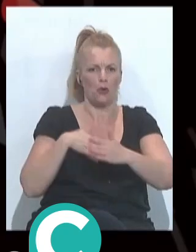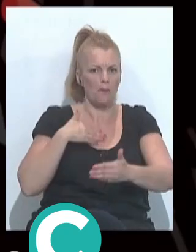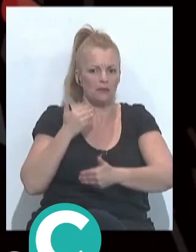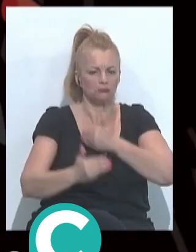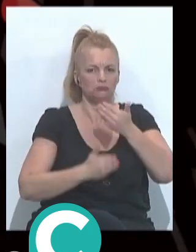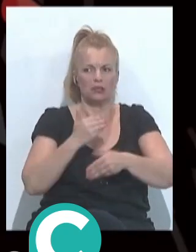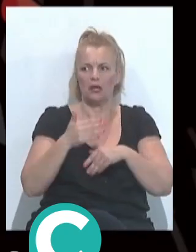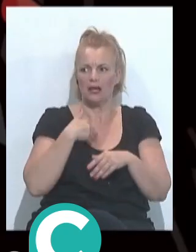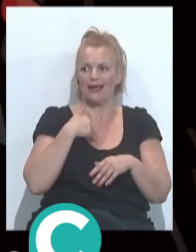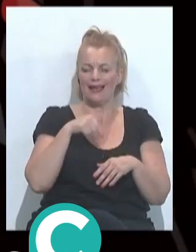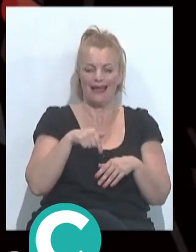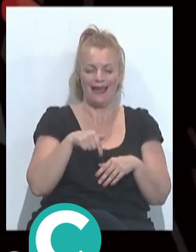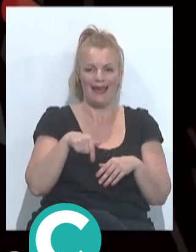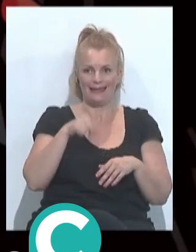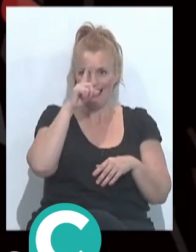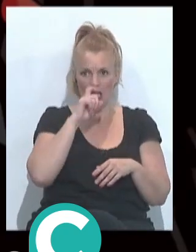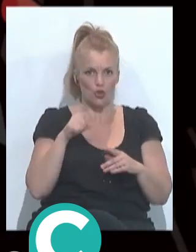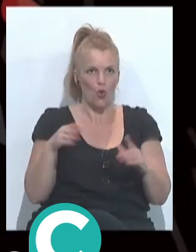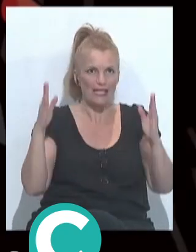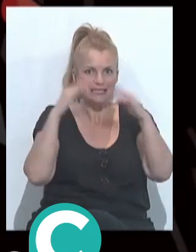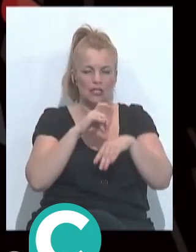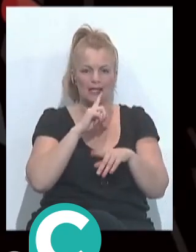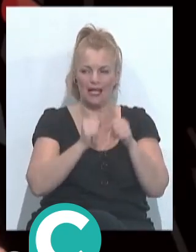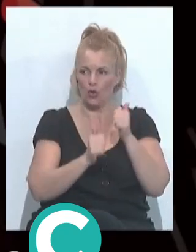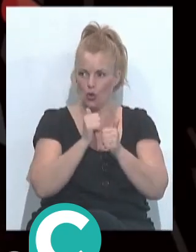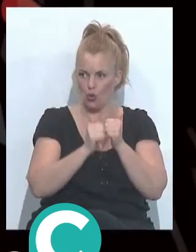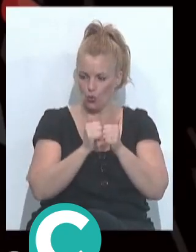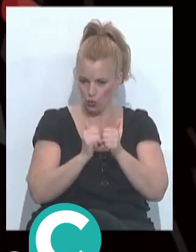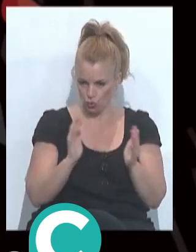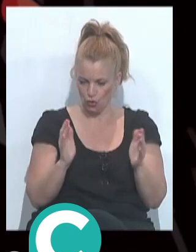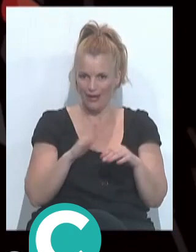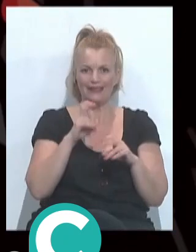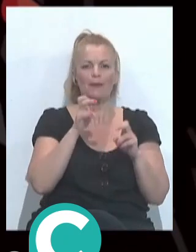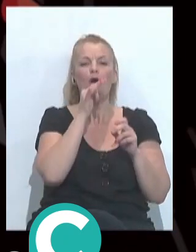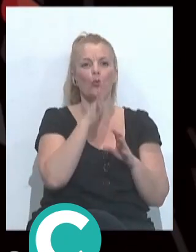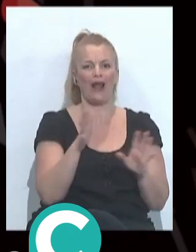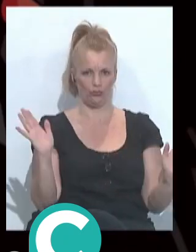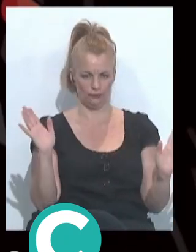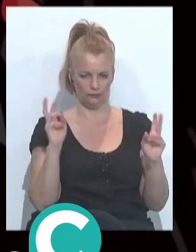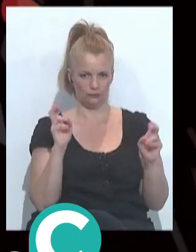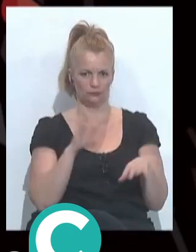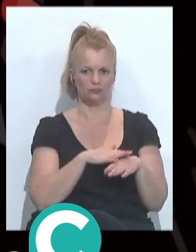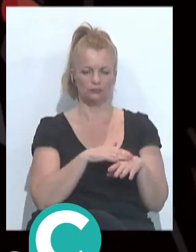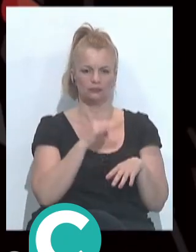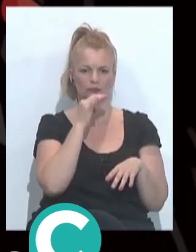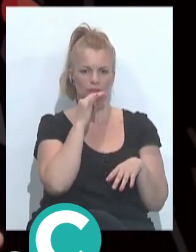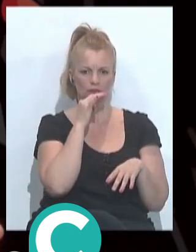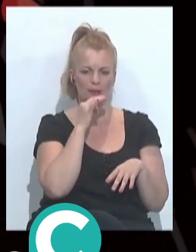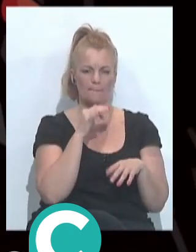historia porque este año para mí no ha podido existir en el concurso en cuanto a jurado evidentemente ha tenido su